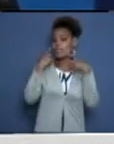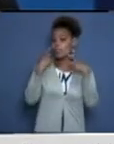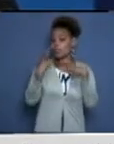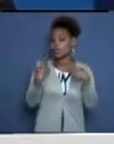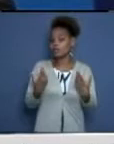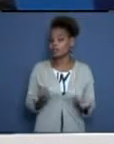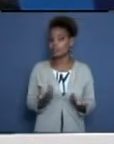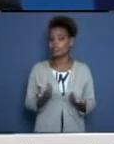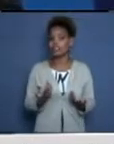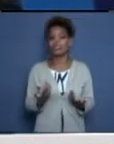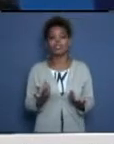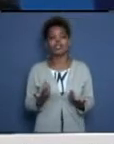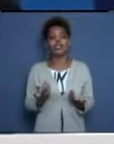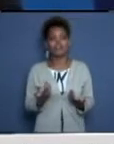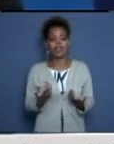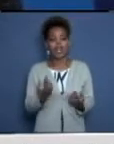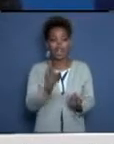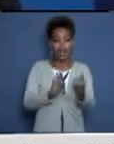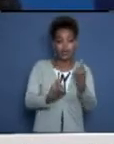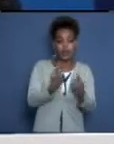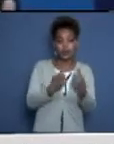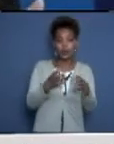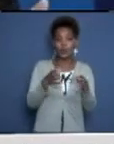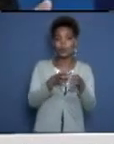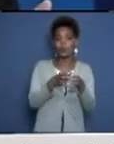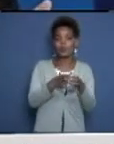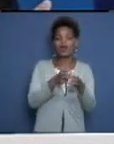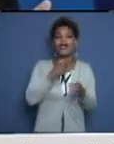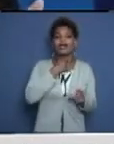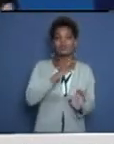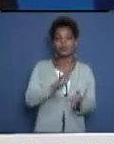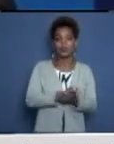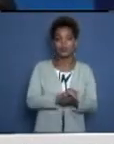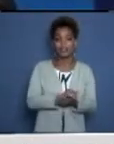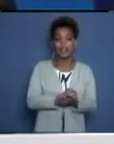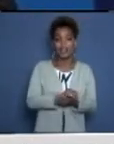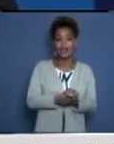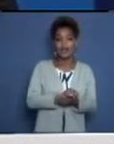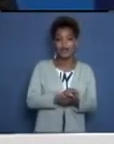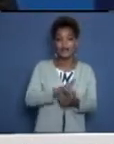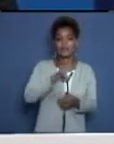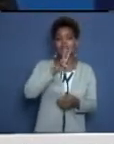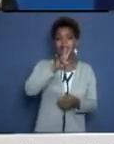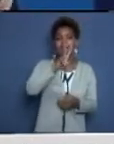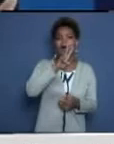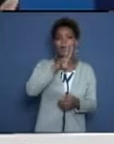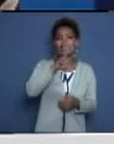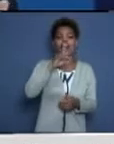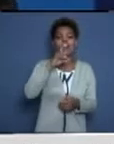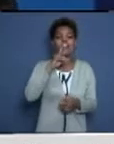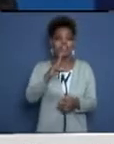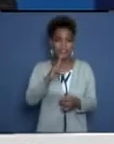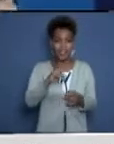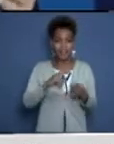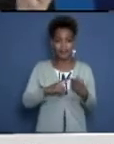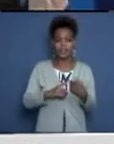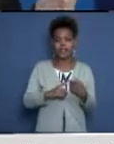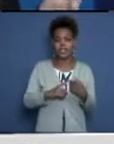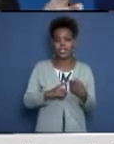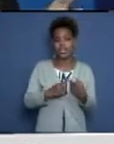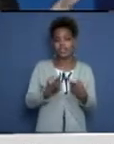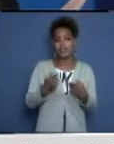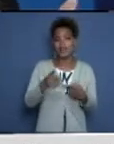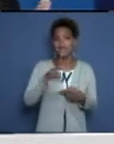algunos grupos de medicamentos, vitaminas, como la vitamina D, algunos minerales como el zinc, la